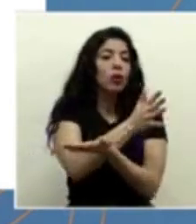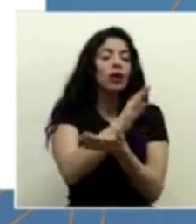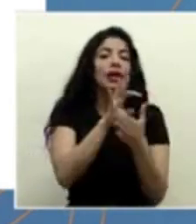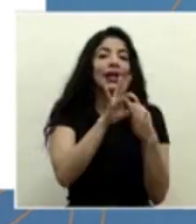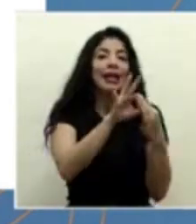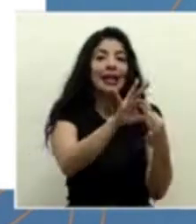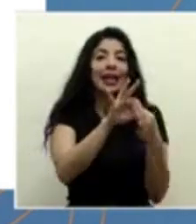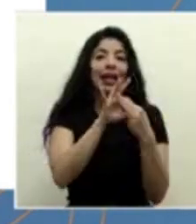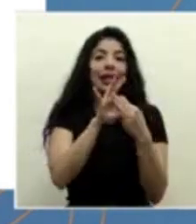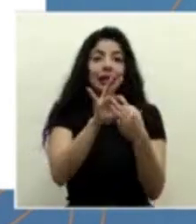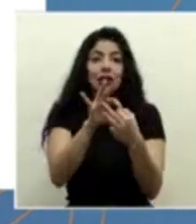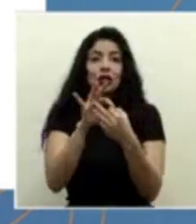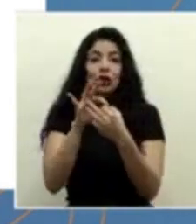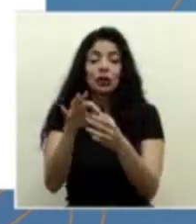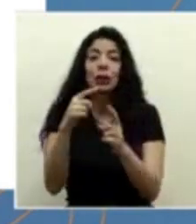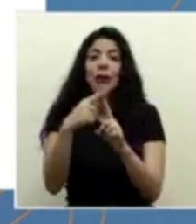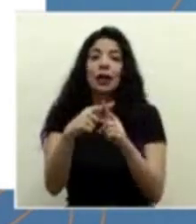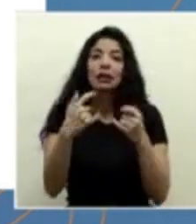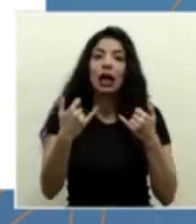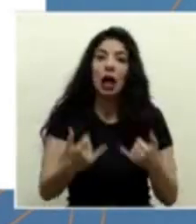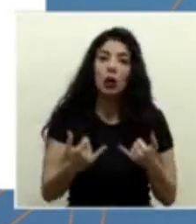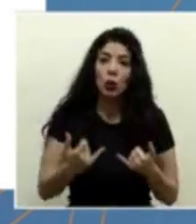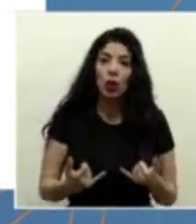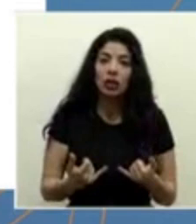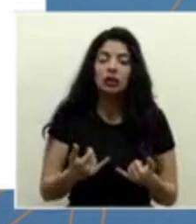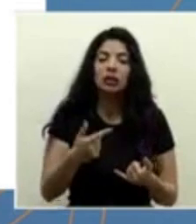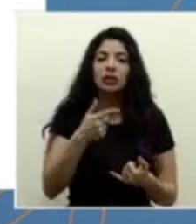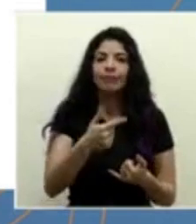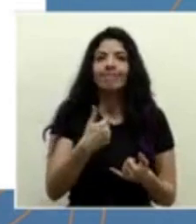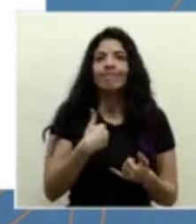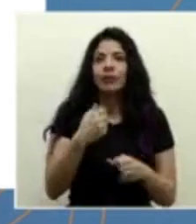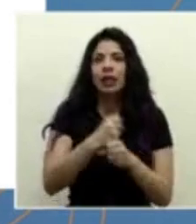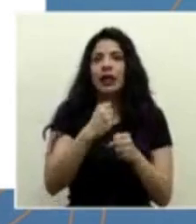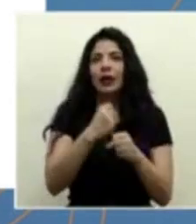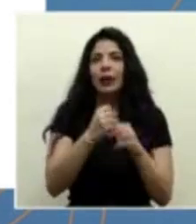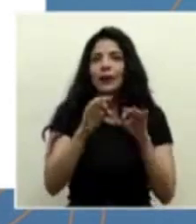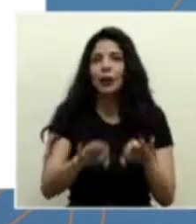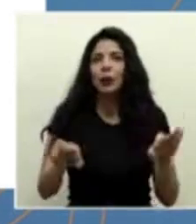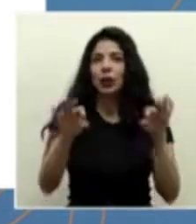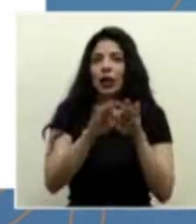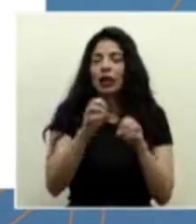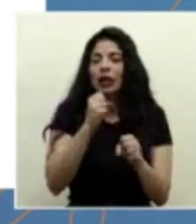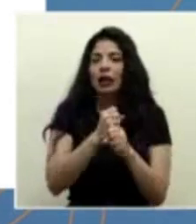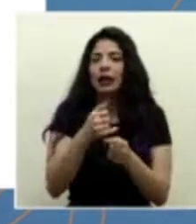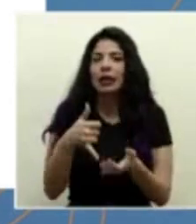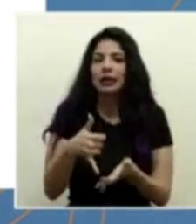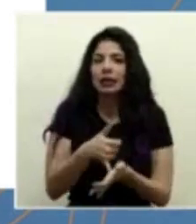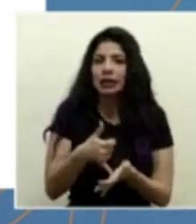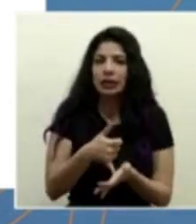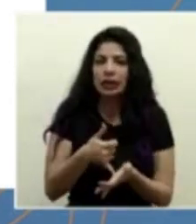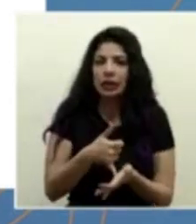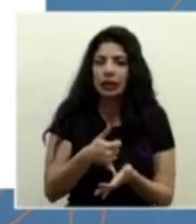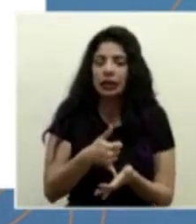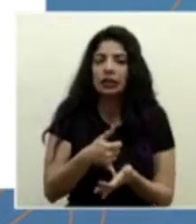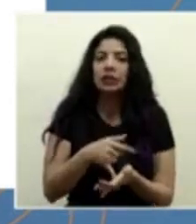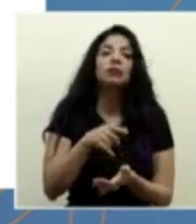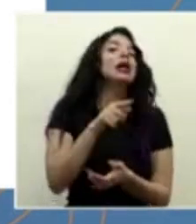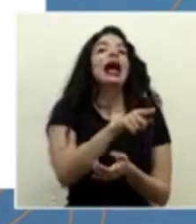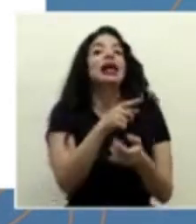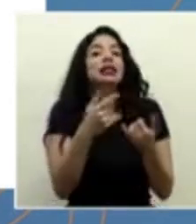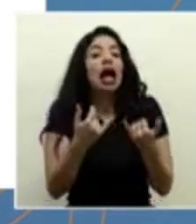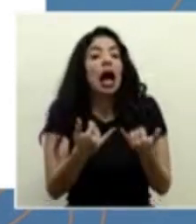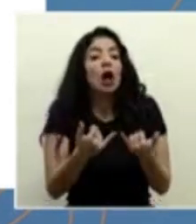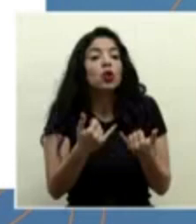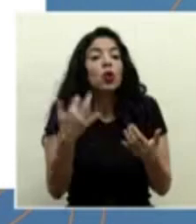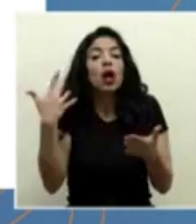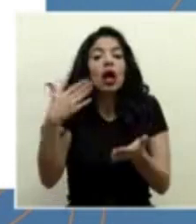que los nexos, irlos actualizando, pues conlleva también un trabajo importante y delicado, y en eso está actualizada hasta el